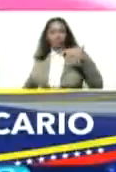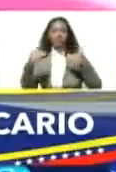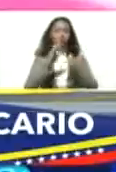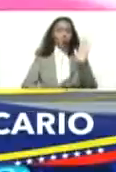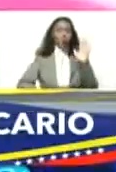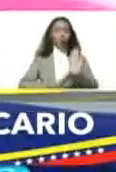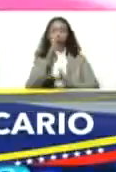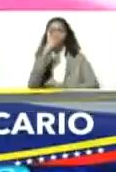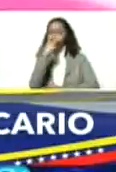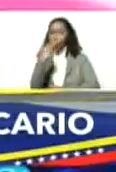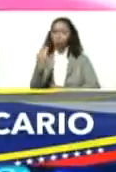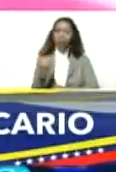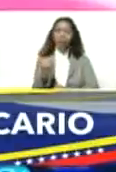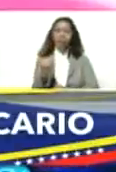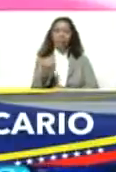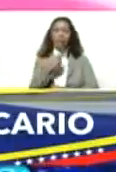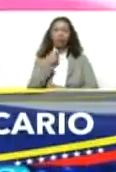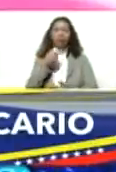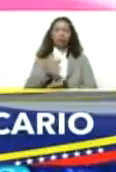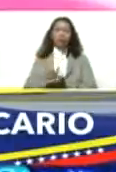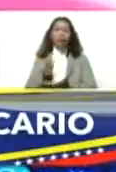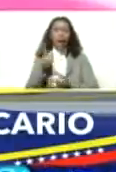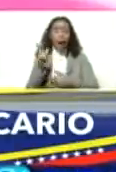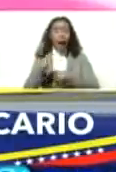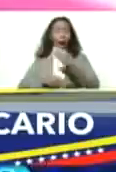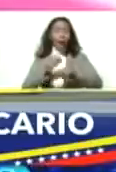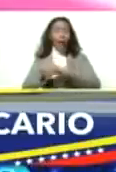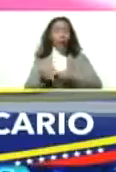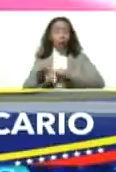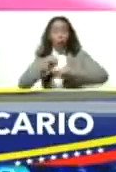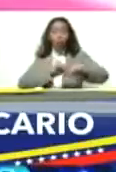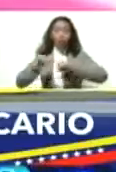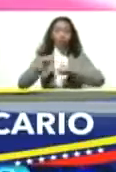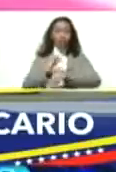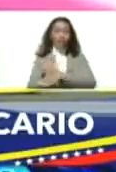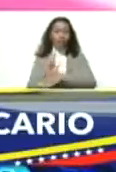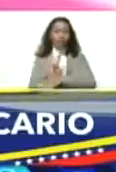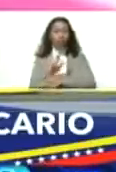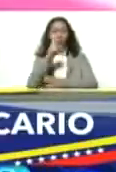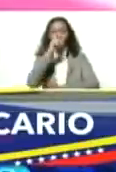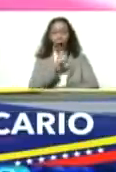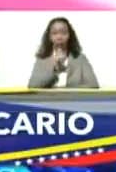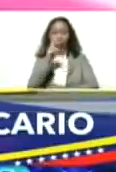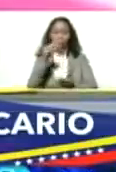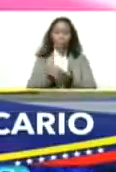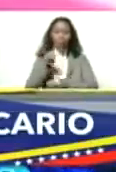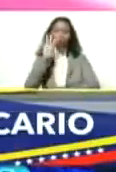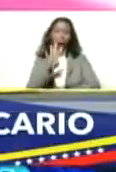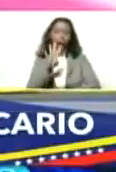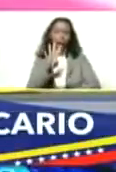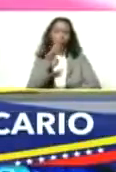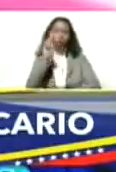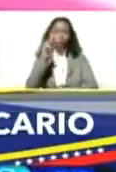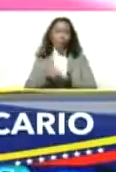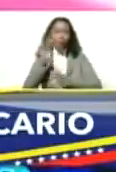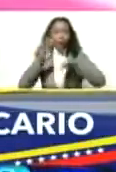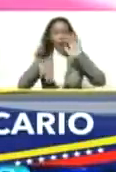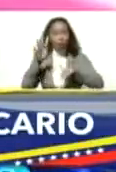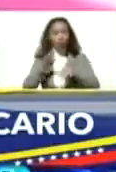pobreza y la miseria han tomado ritmos acelerados entre los años 2004, 2014.